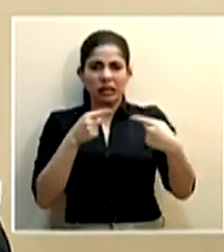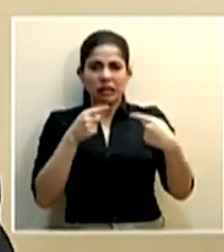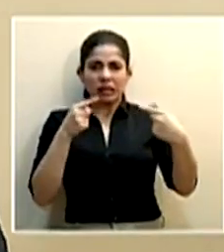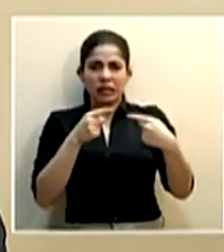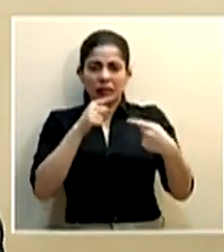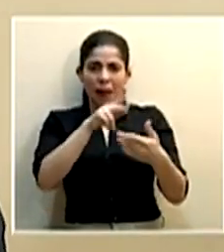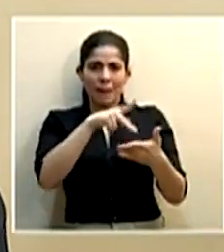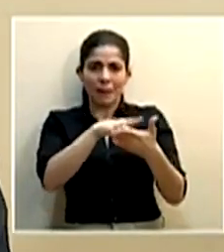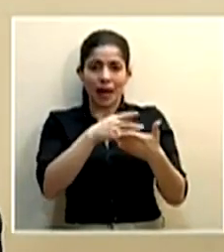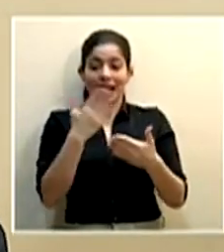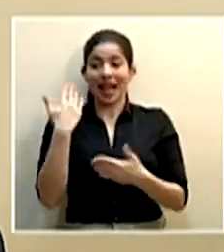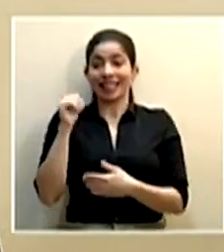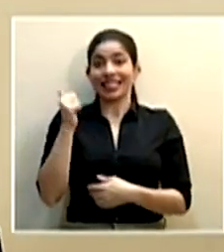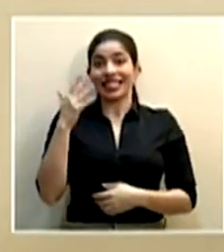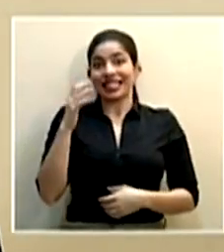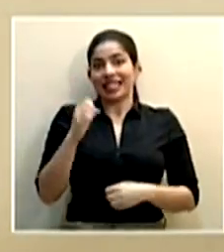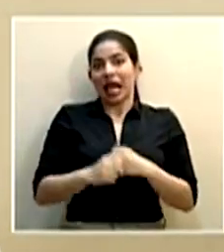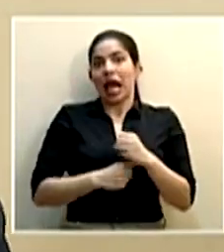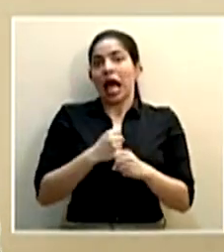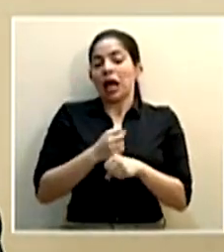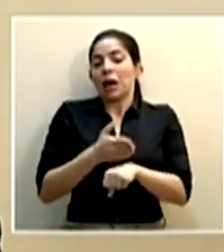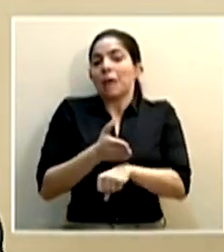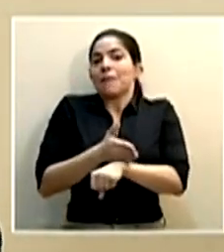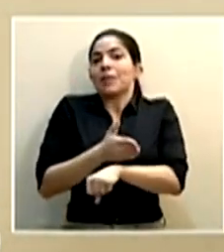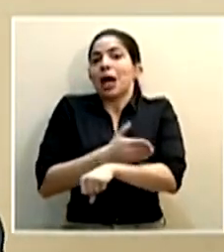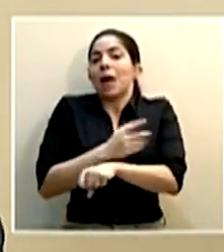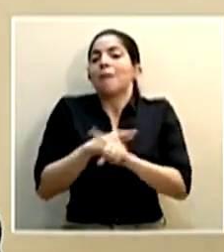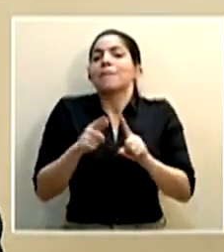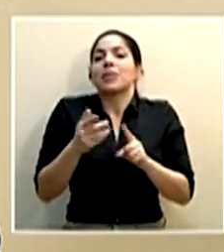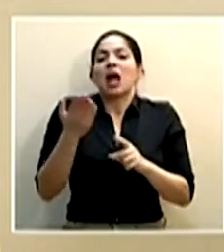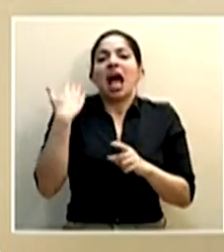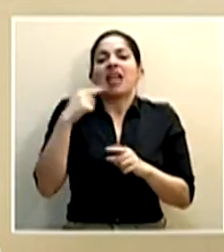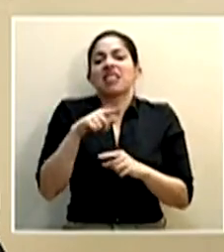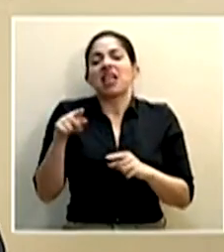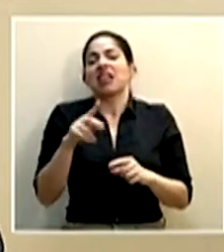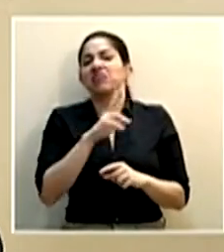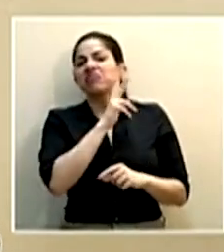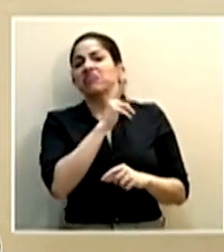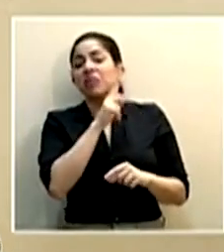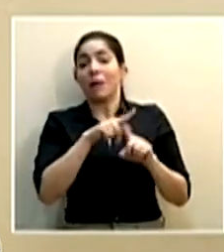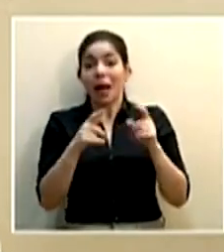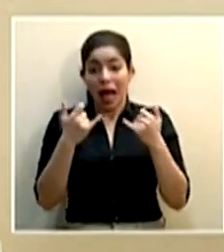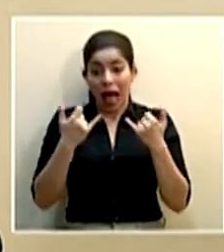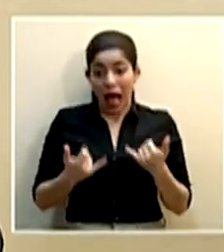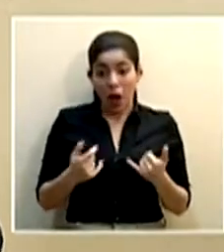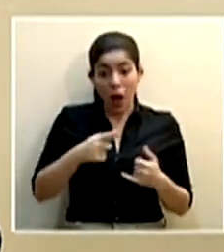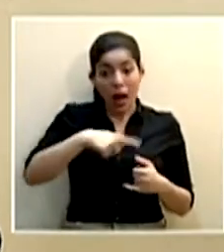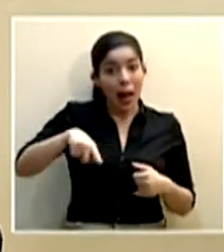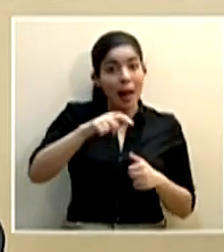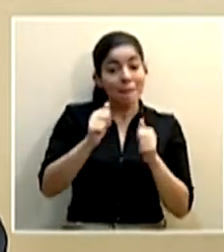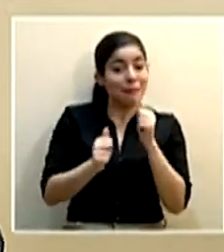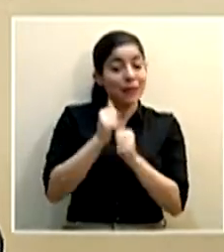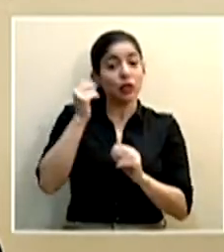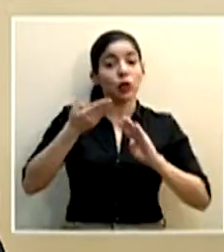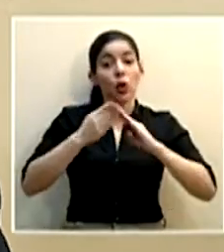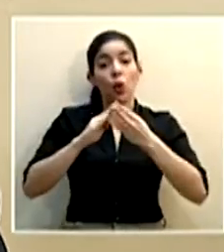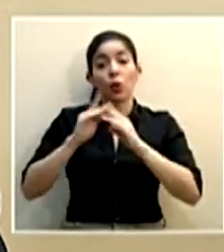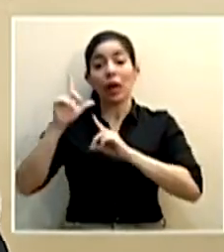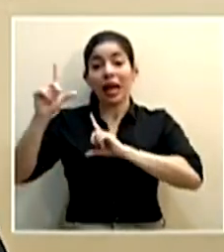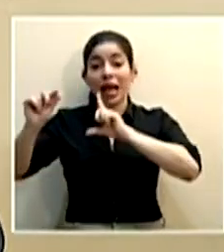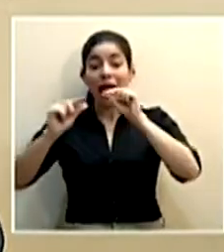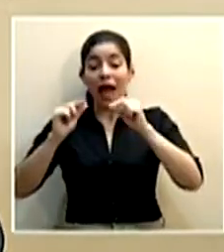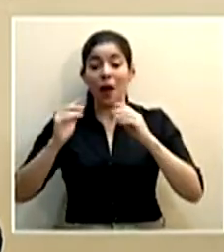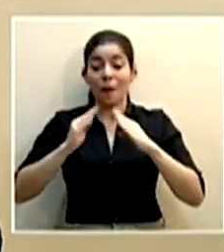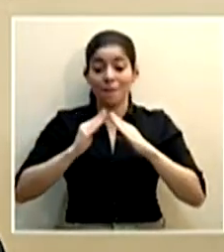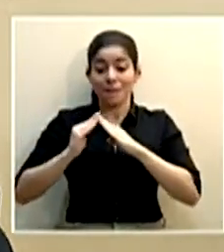hace 15 años posiblemente mejoró pero eran relativamente indiferentes y hoy la gran mayoría de las comunidades rurales alrededor